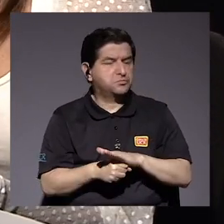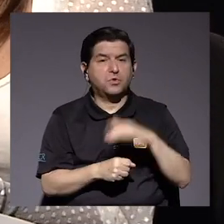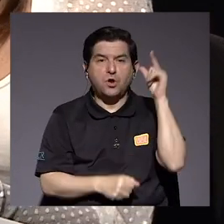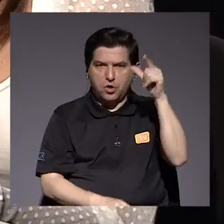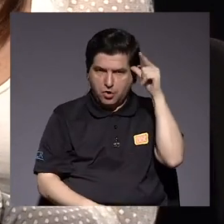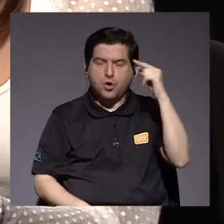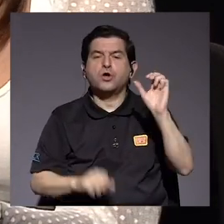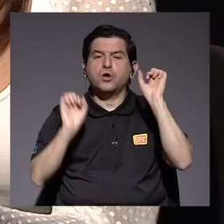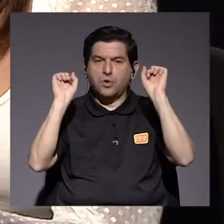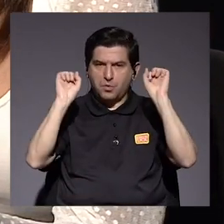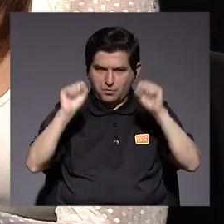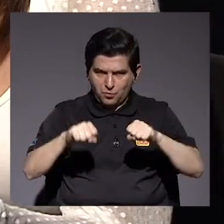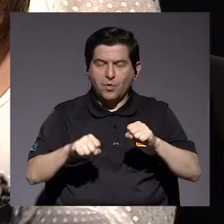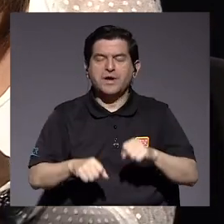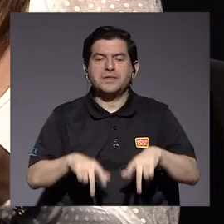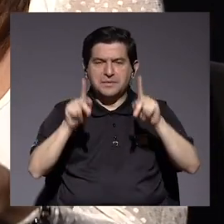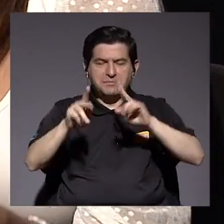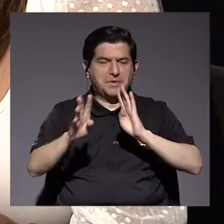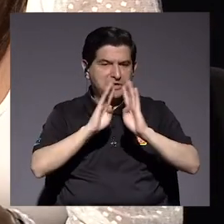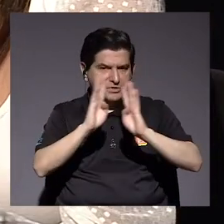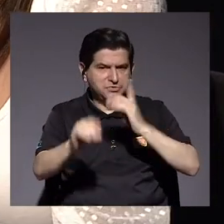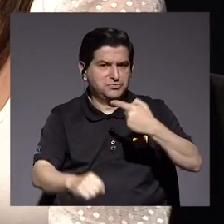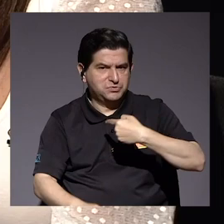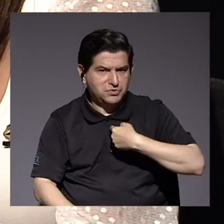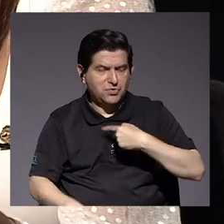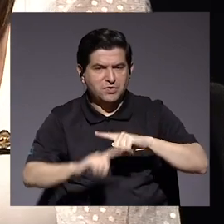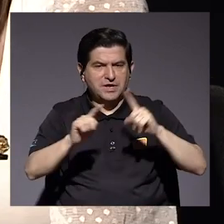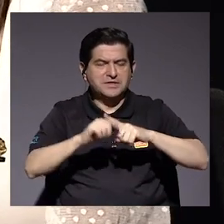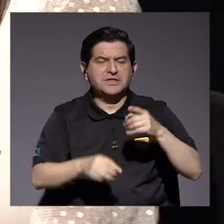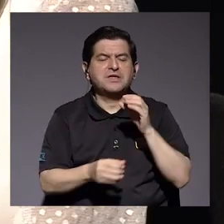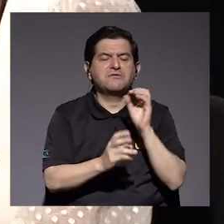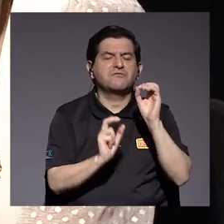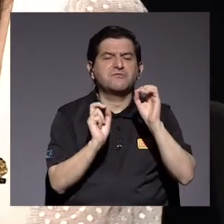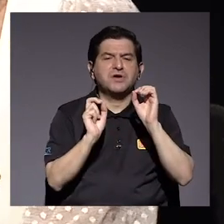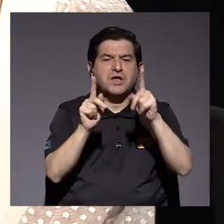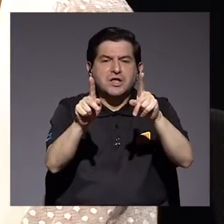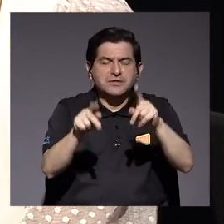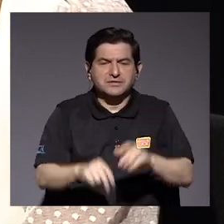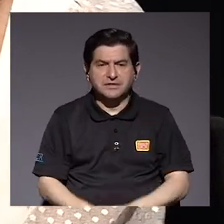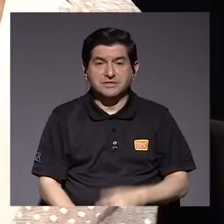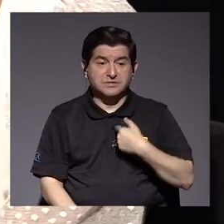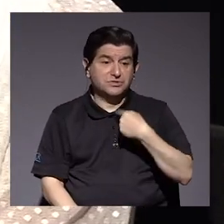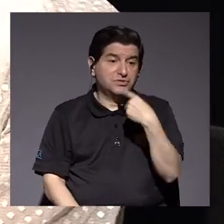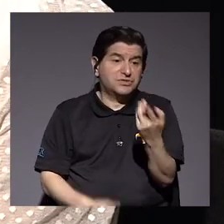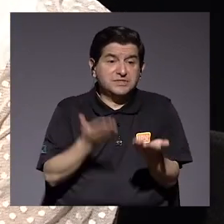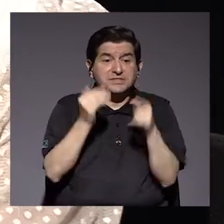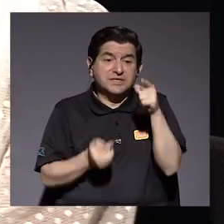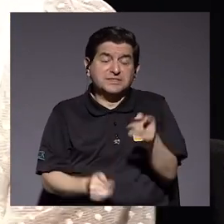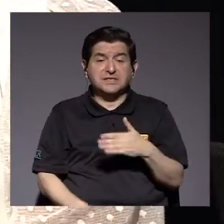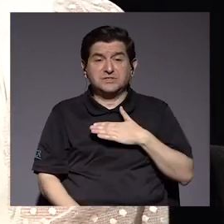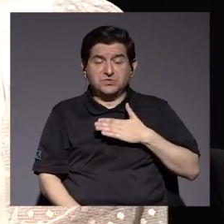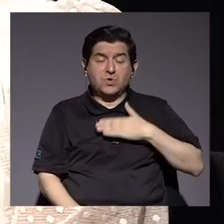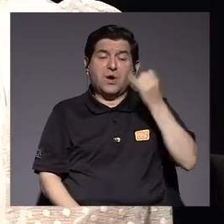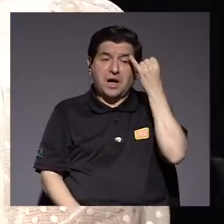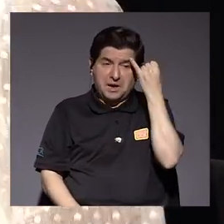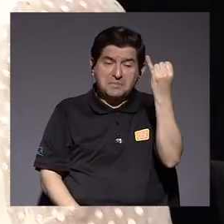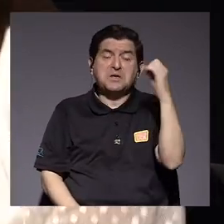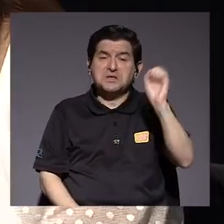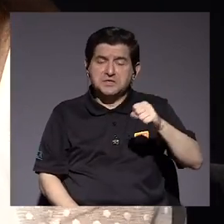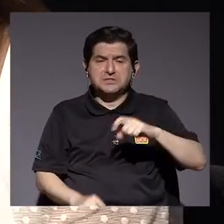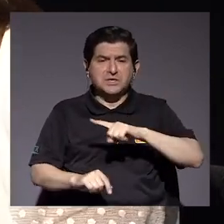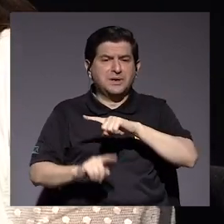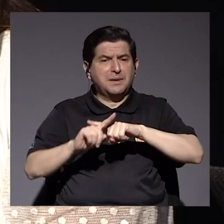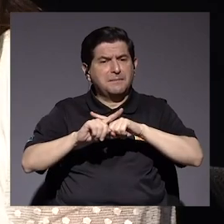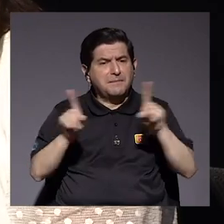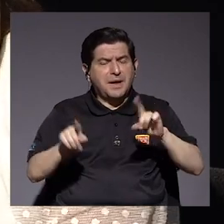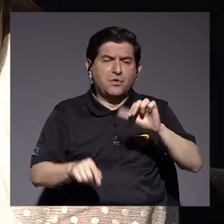supuesto que existe gente que llega a conversar con uno y a plantearle las diferentes posibilidades. Habrá gente a que tengo que decir, bueno, pues eso va con mi línea o hay que decirles, di qué